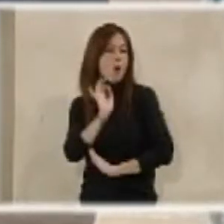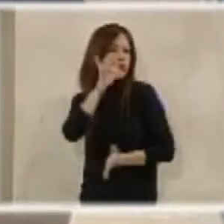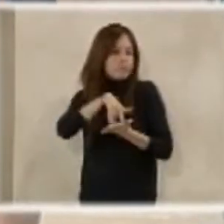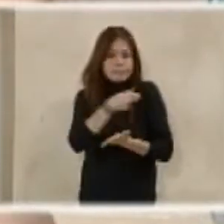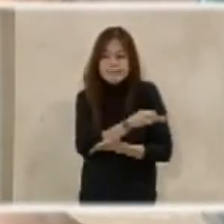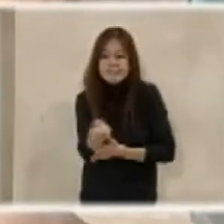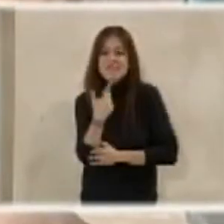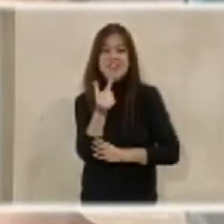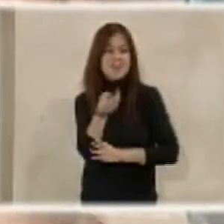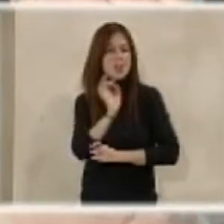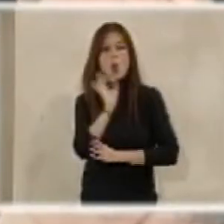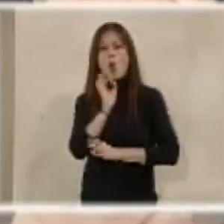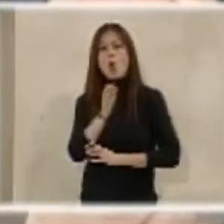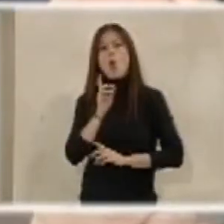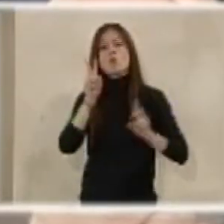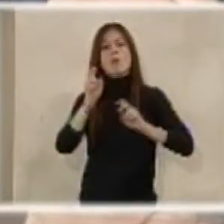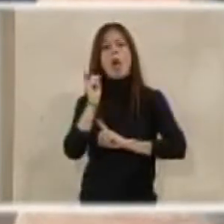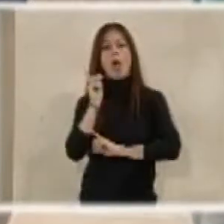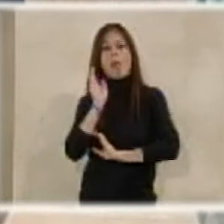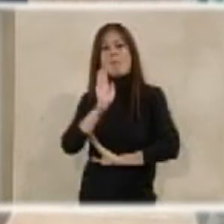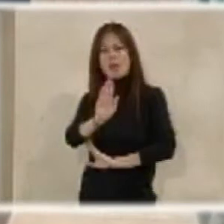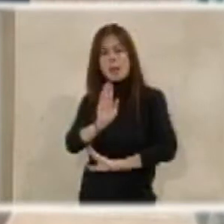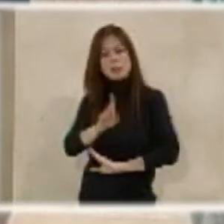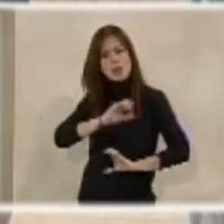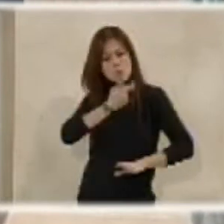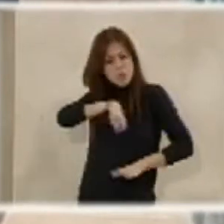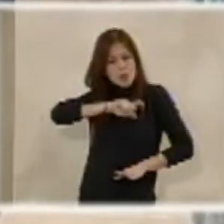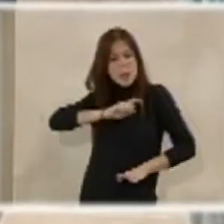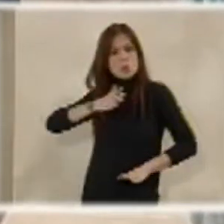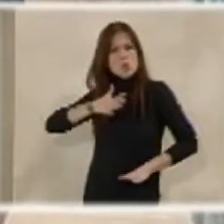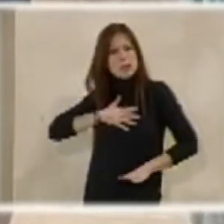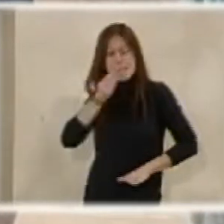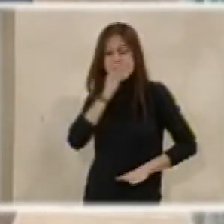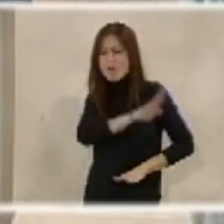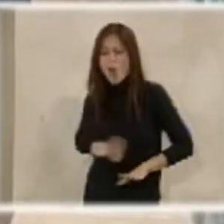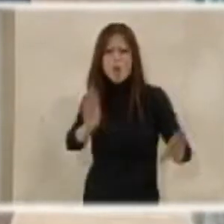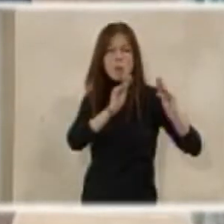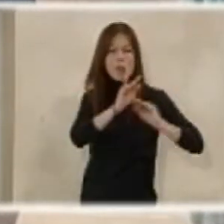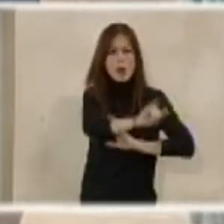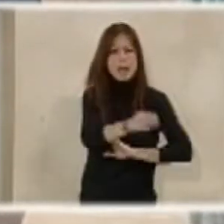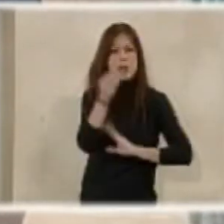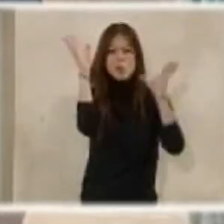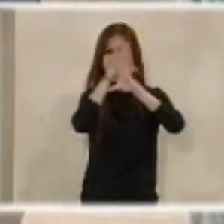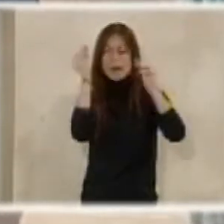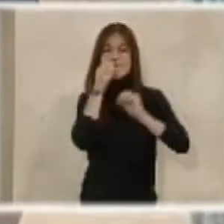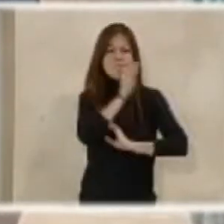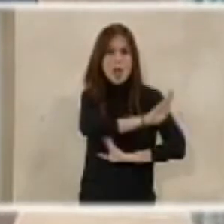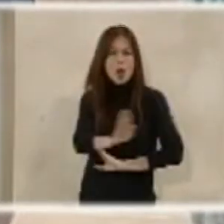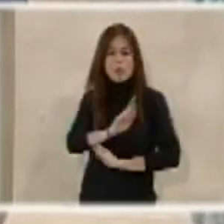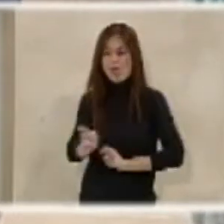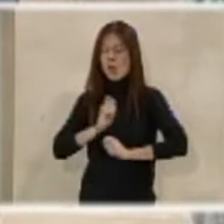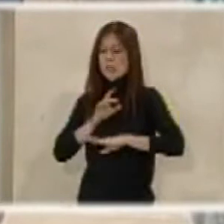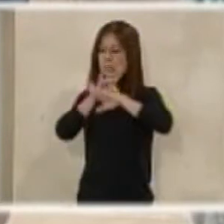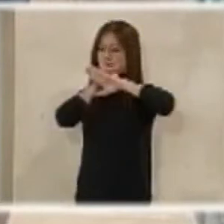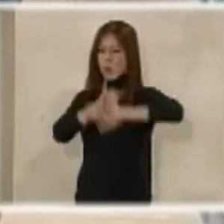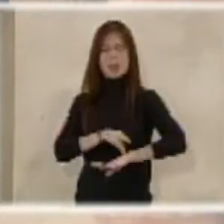suceder y las nuevas amenazas que tenemos, ahí están nuestra policía, la mejor formada y nuestra Guardia Civil, garantizando